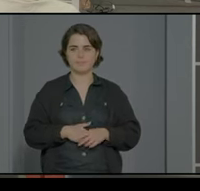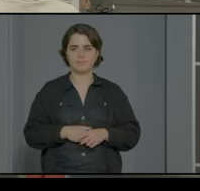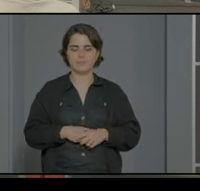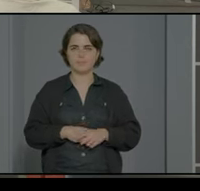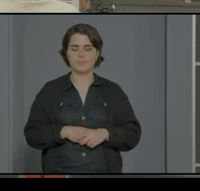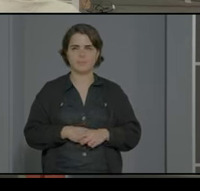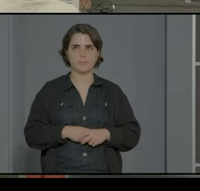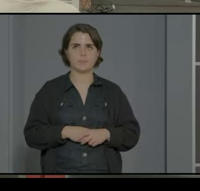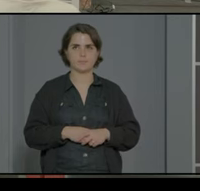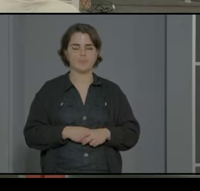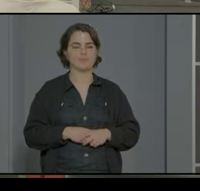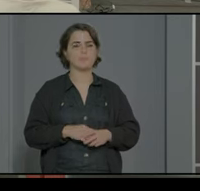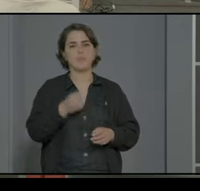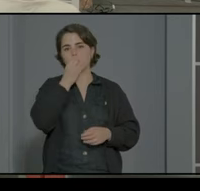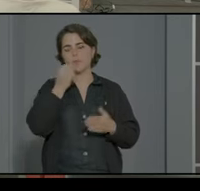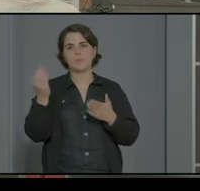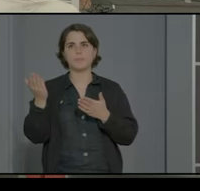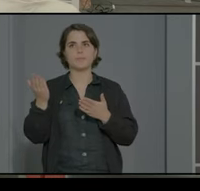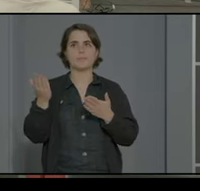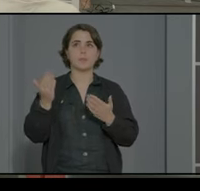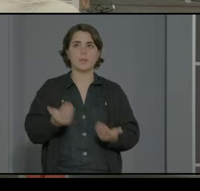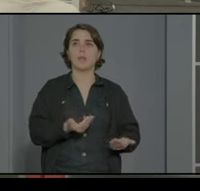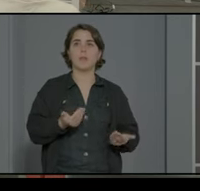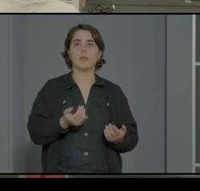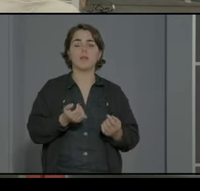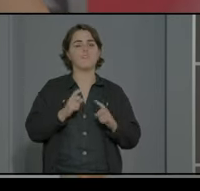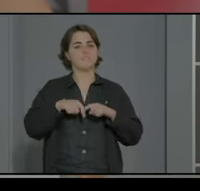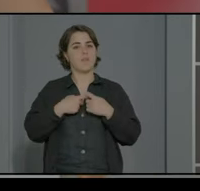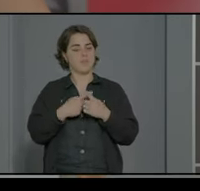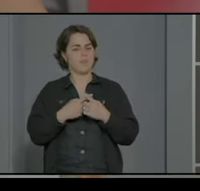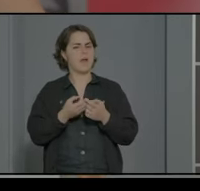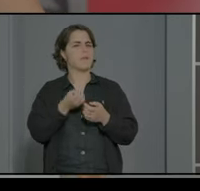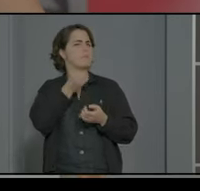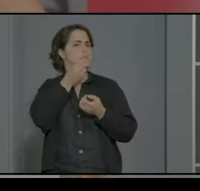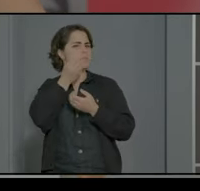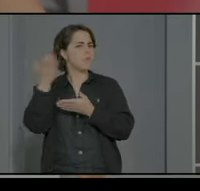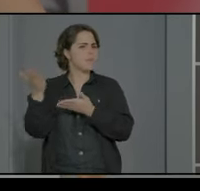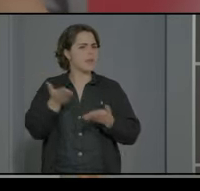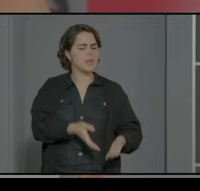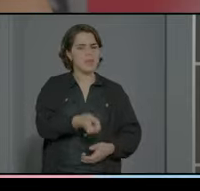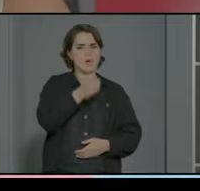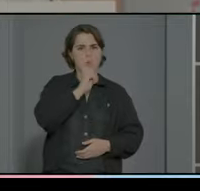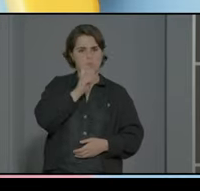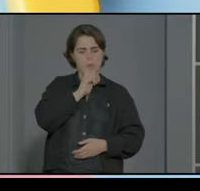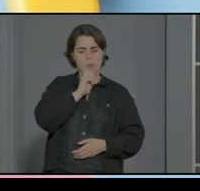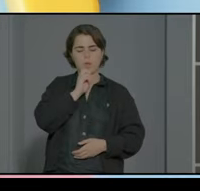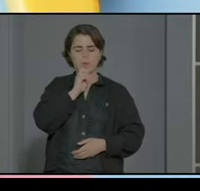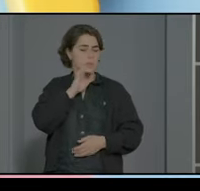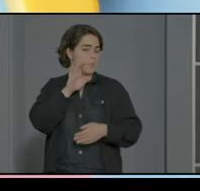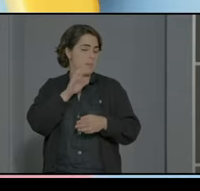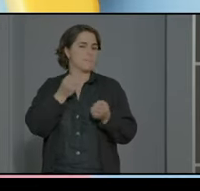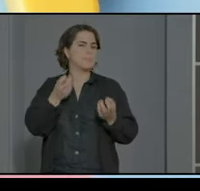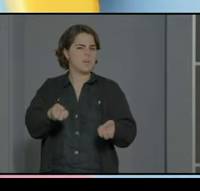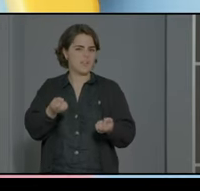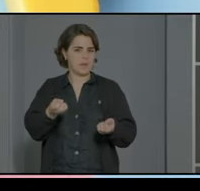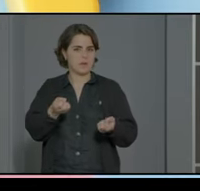vale pues bienvenida familia la bienvenida puede ser para alumnos que definitivamente van